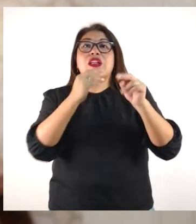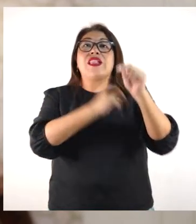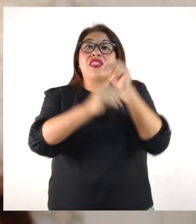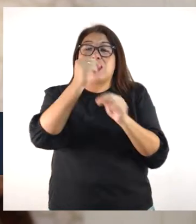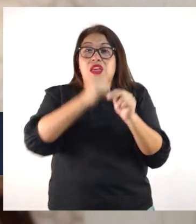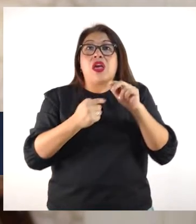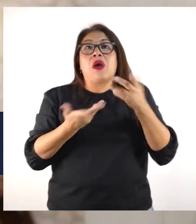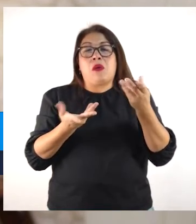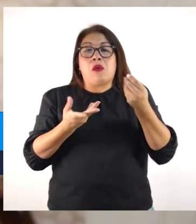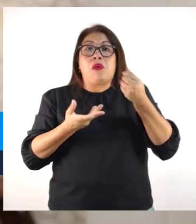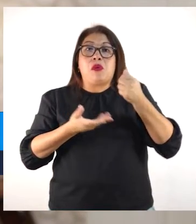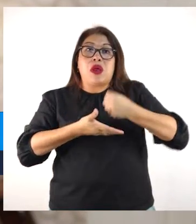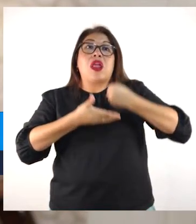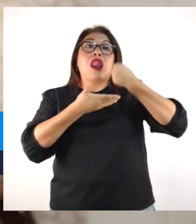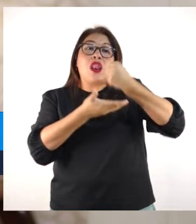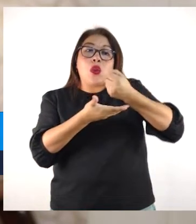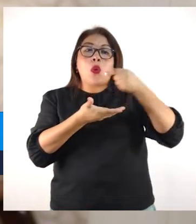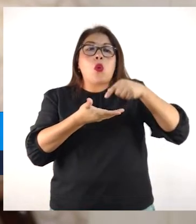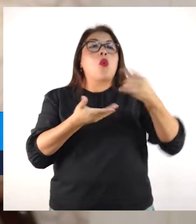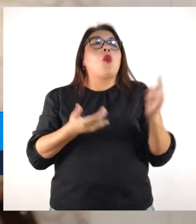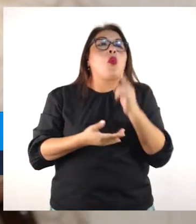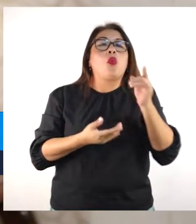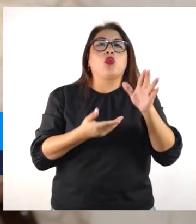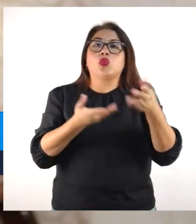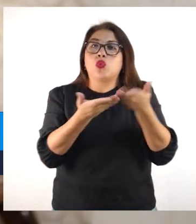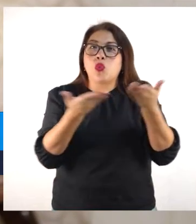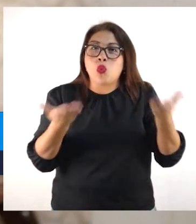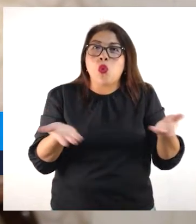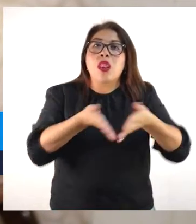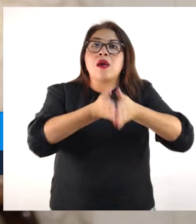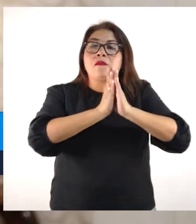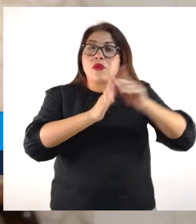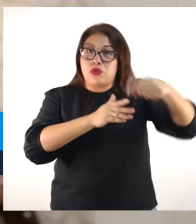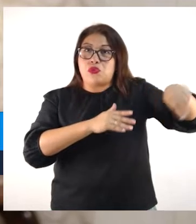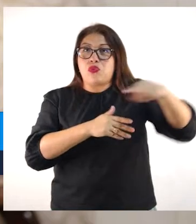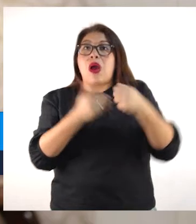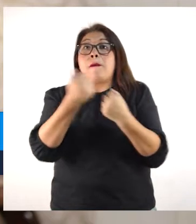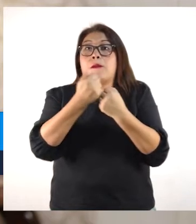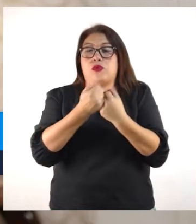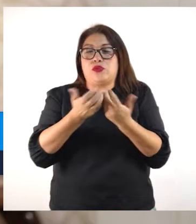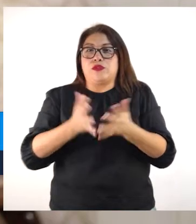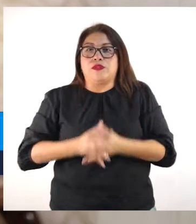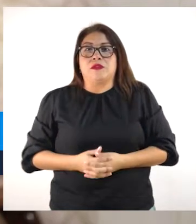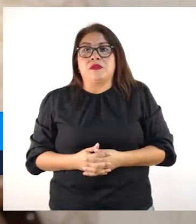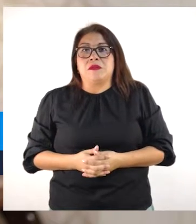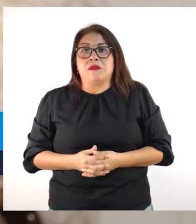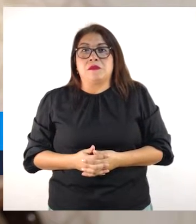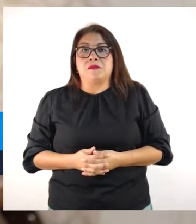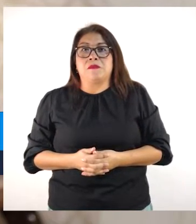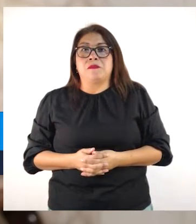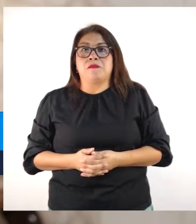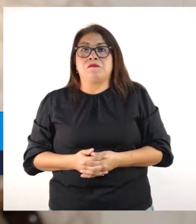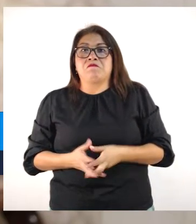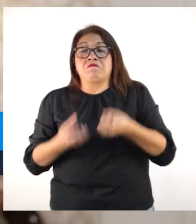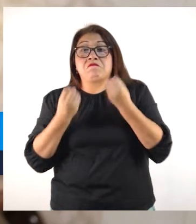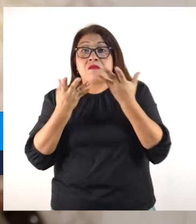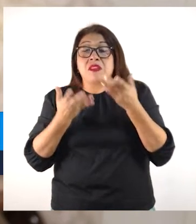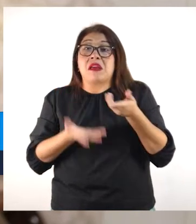negocio, el capital, digamos, el bien o el insumo que están solicitando de apoyo. Eso es.